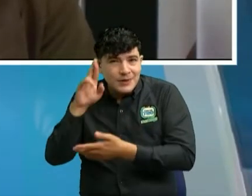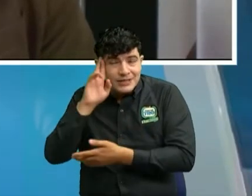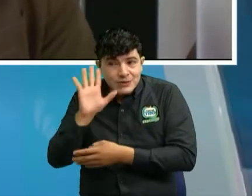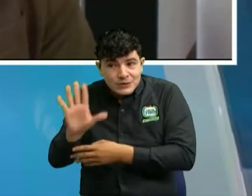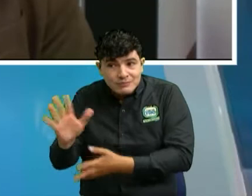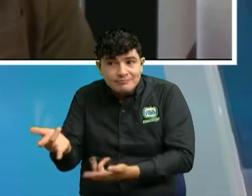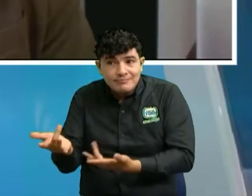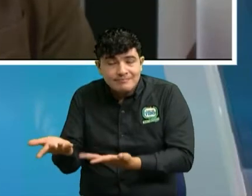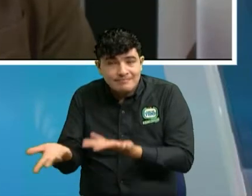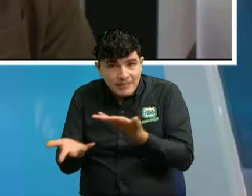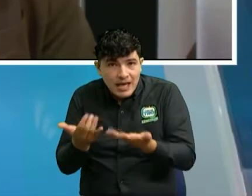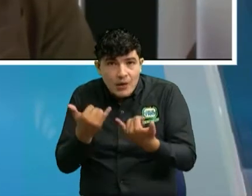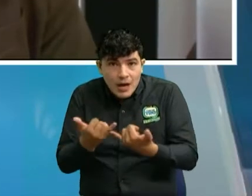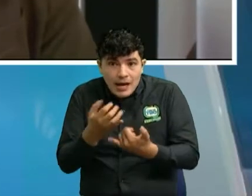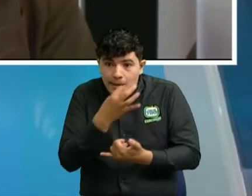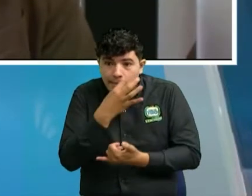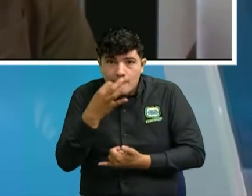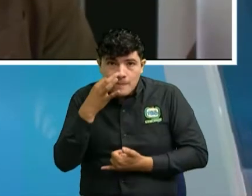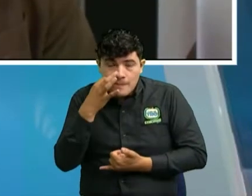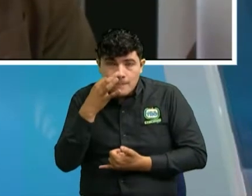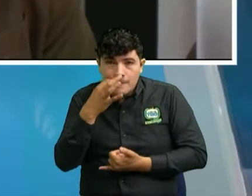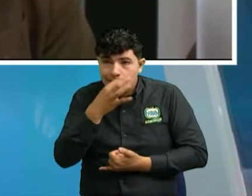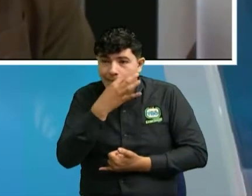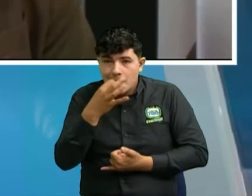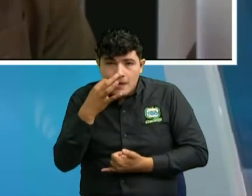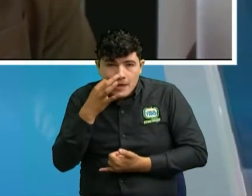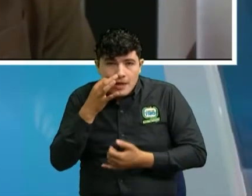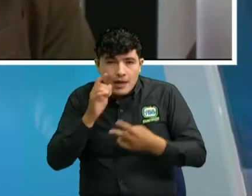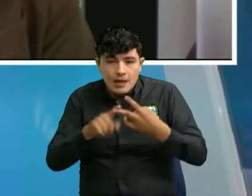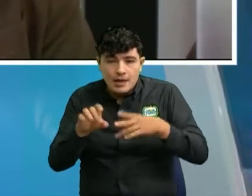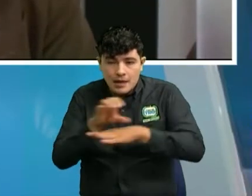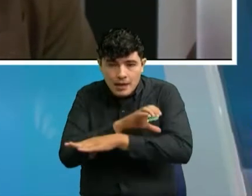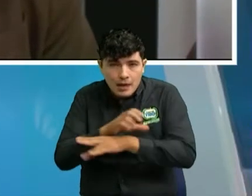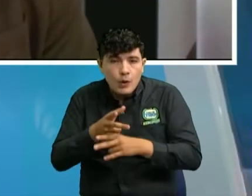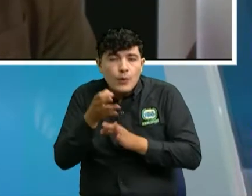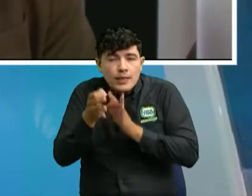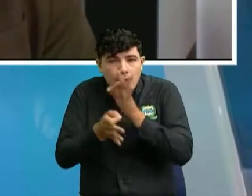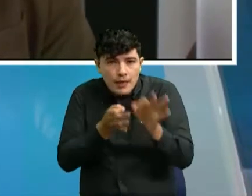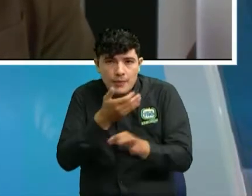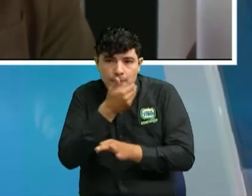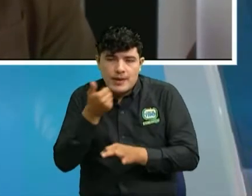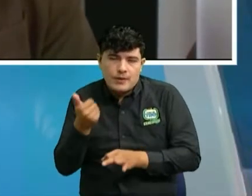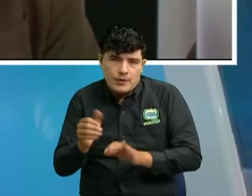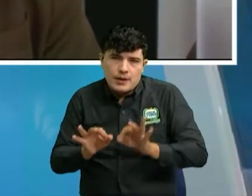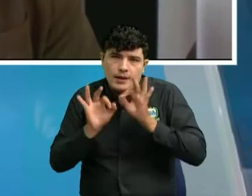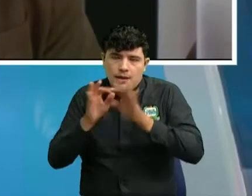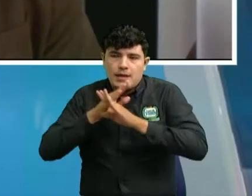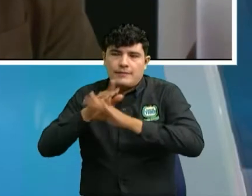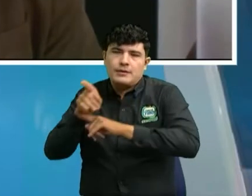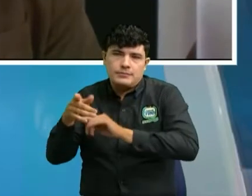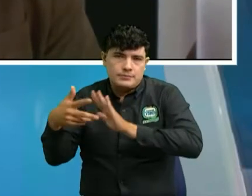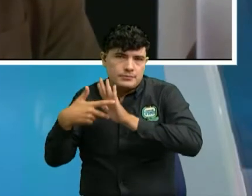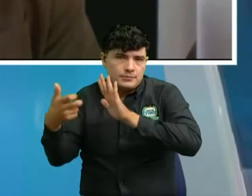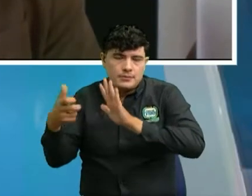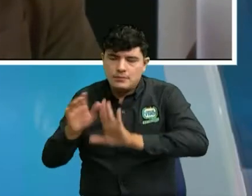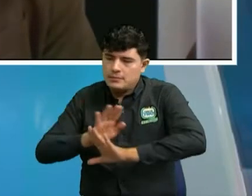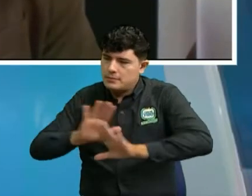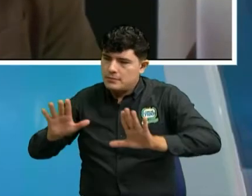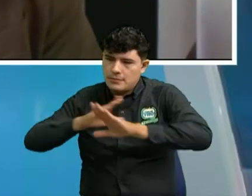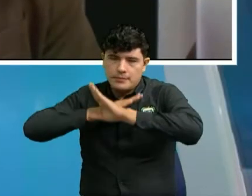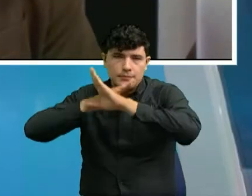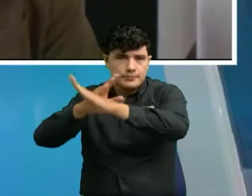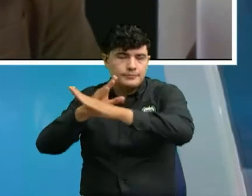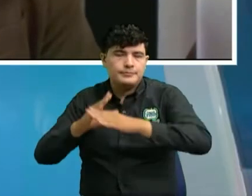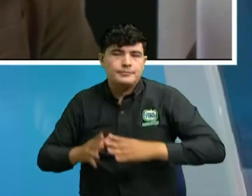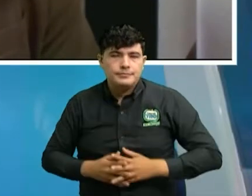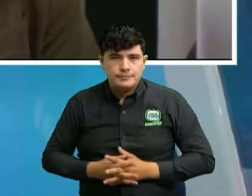niveles de seguridad en sus equipos y tomar todas las medidas buscar todas las precauciones que